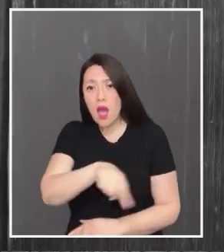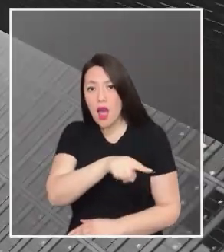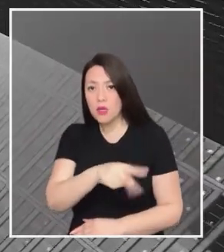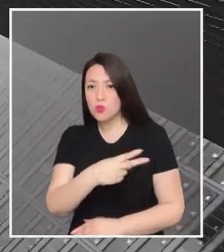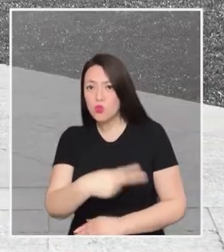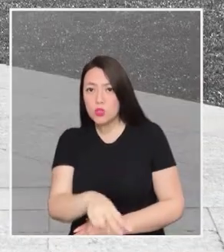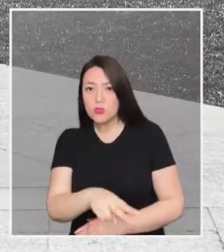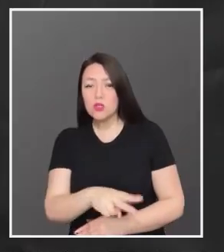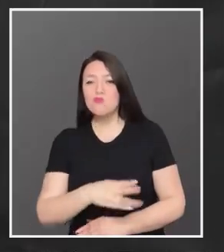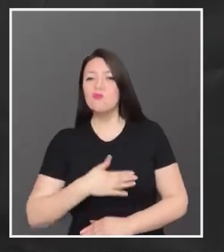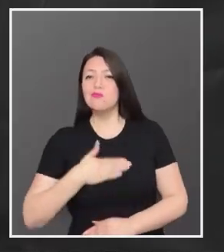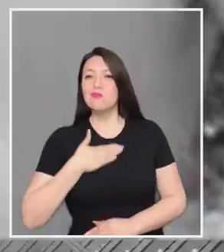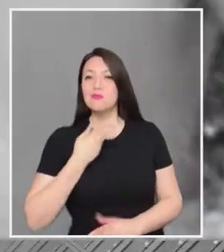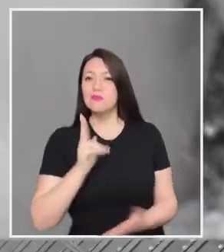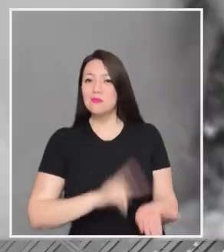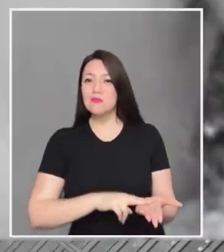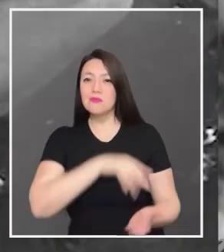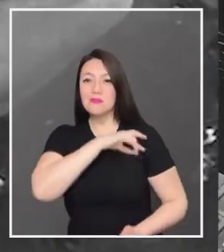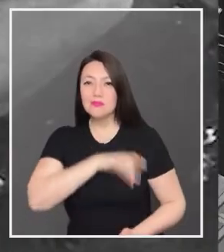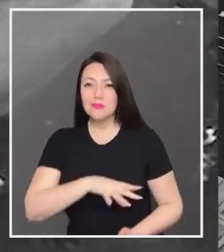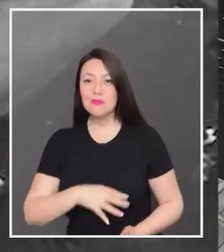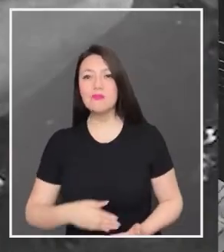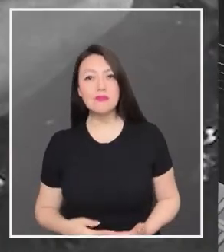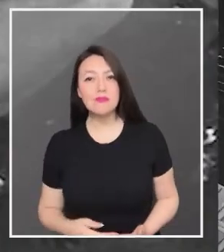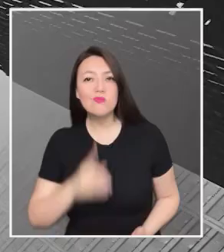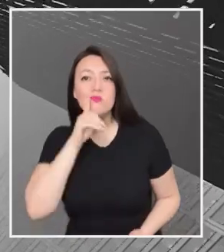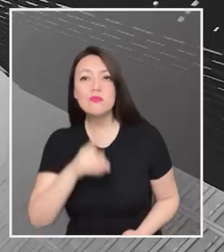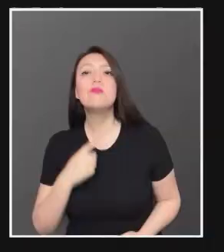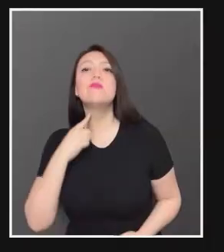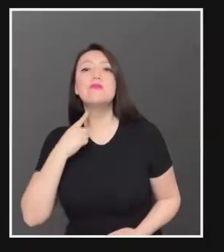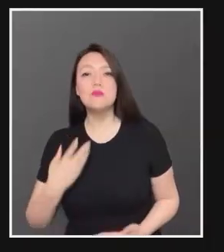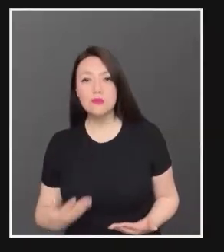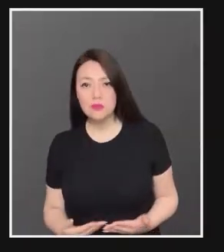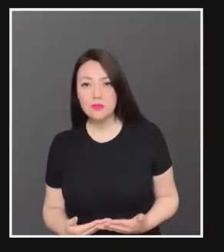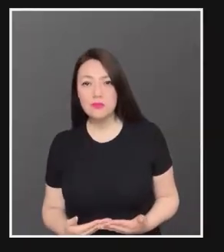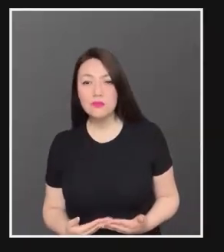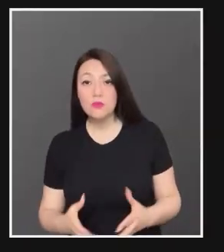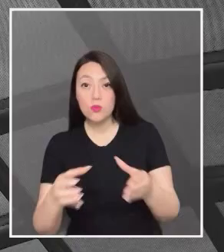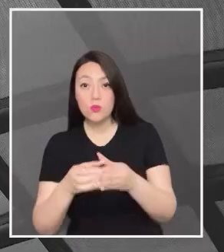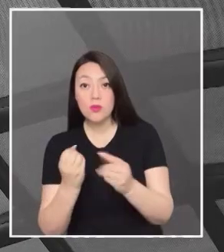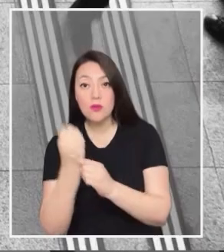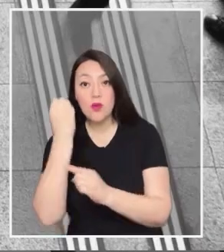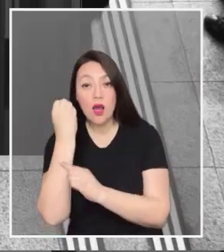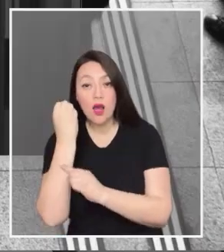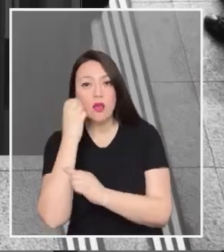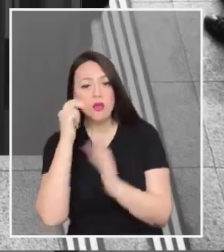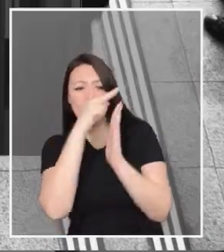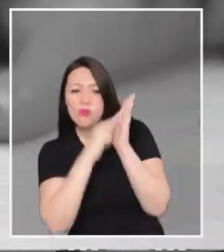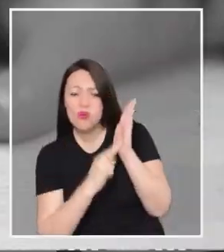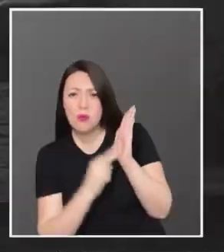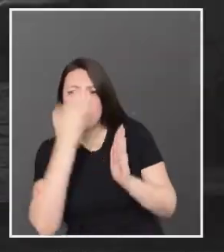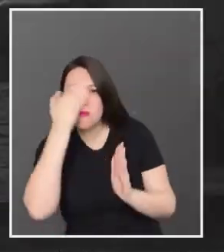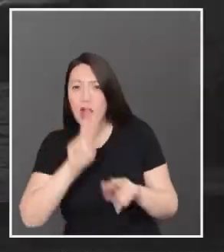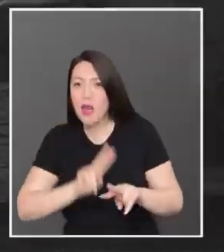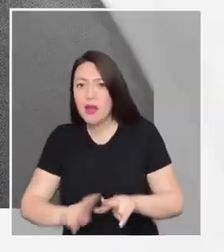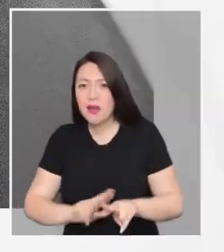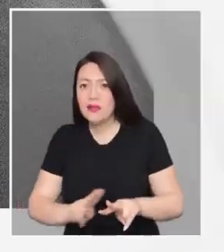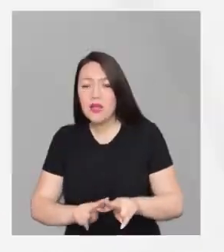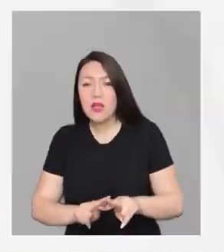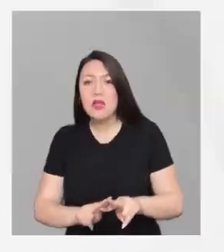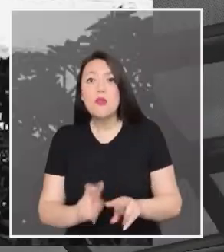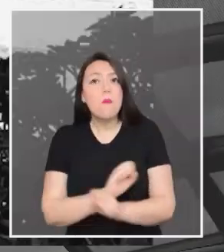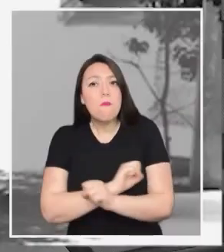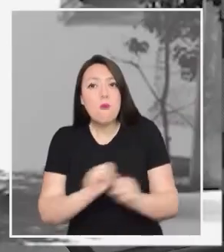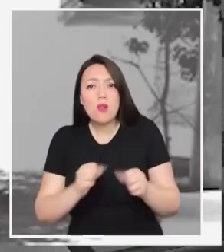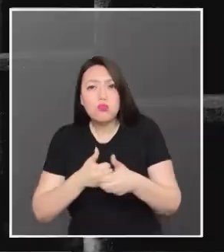es solo para ellos, los que se consideran los verdaderos chilenos. ¿A quién quieren joder? Un grupo de abogados se dio cuenta de que está tan mal